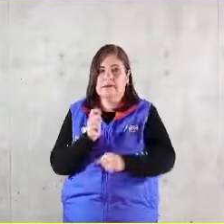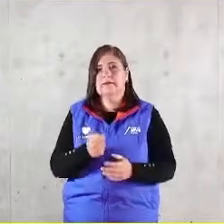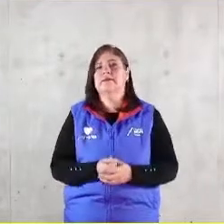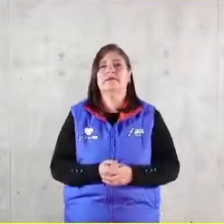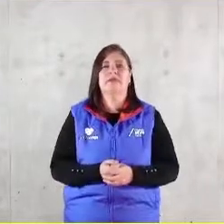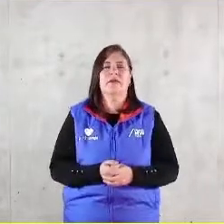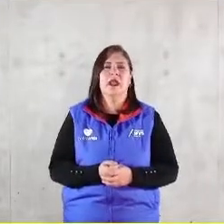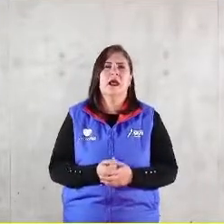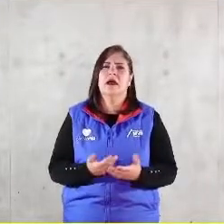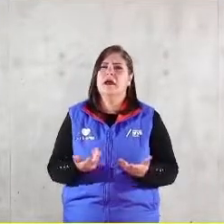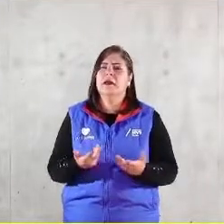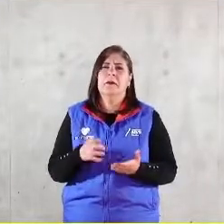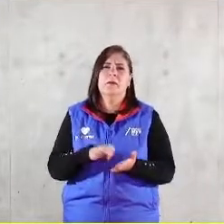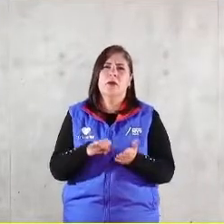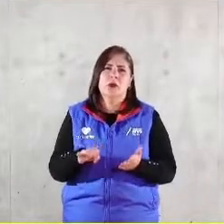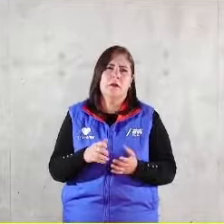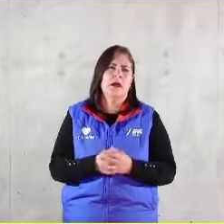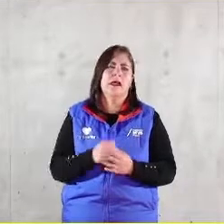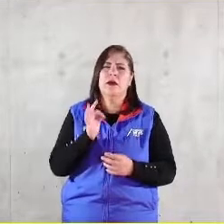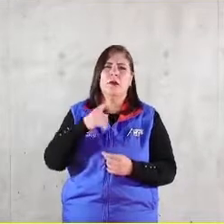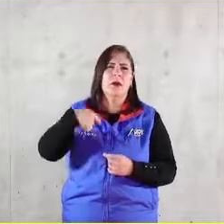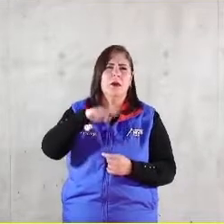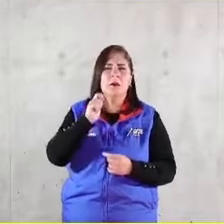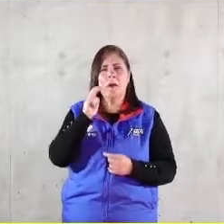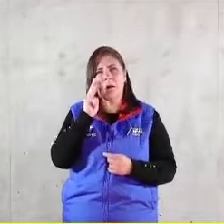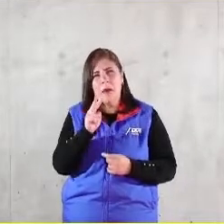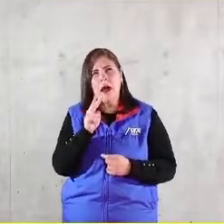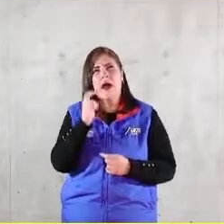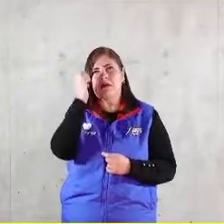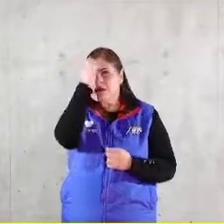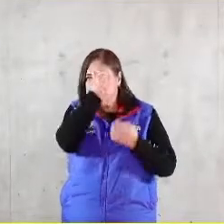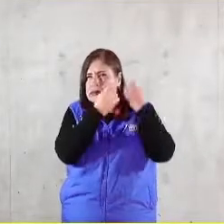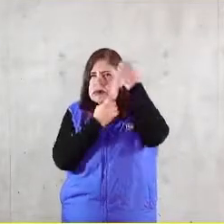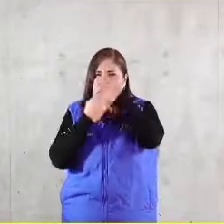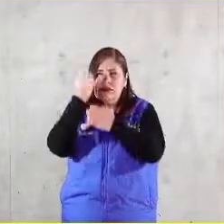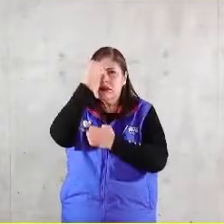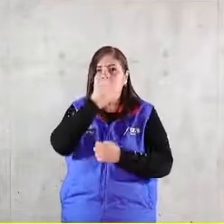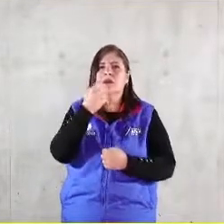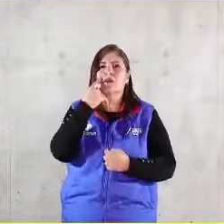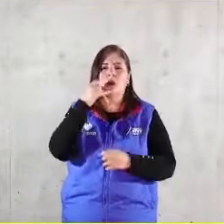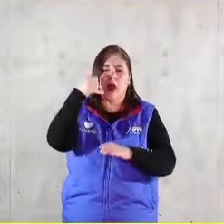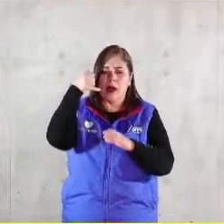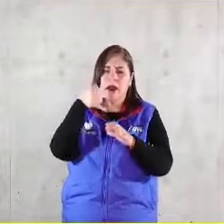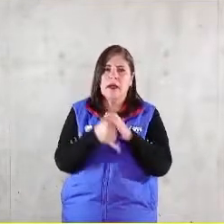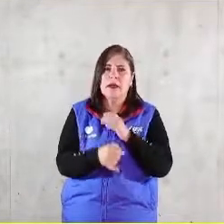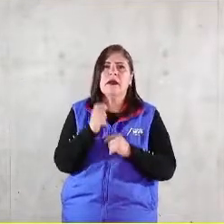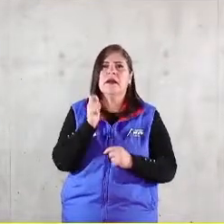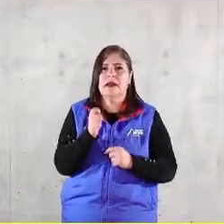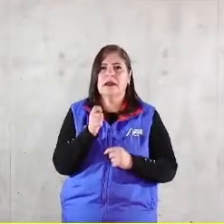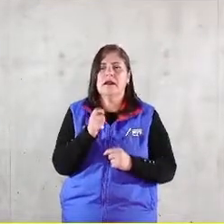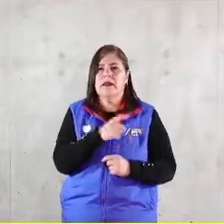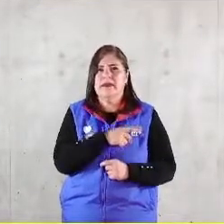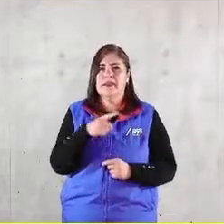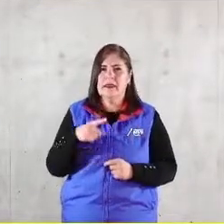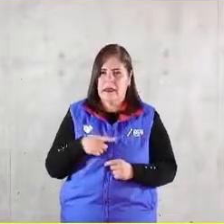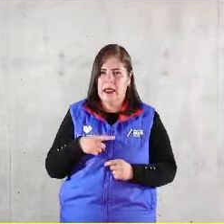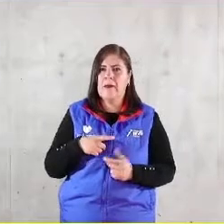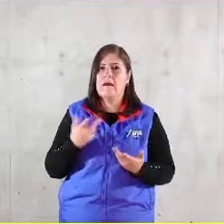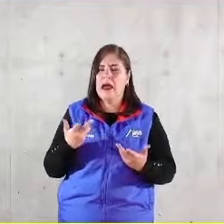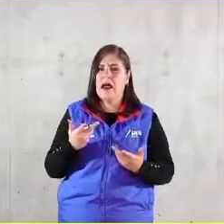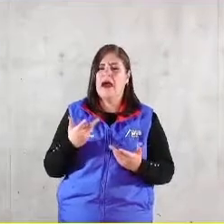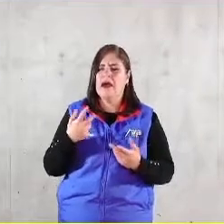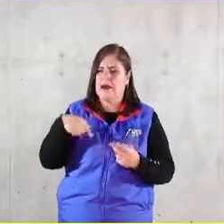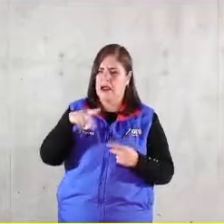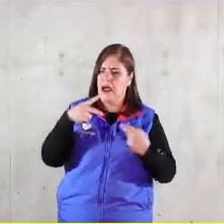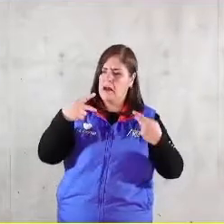Cuando vemos y analizamos desde una perspectiva más profunda, nos preguntamos qué lugar ocupan las